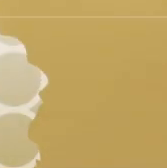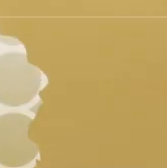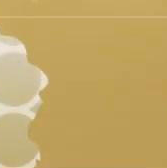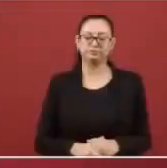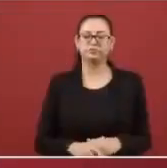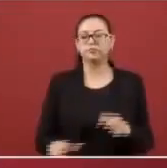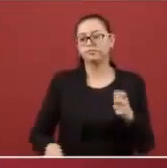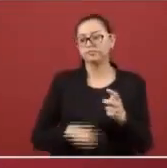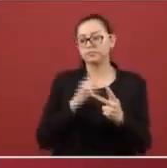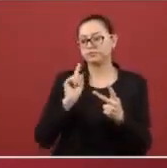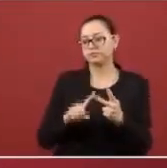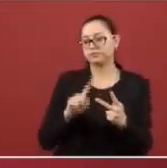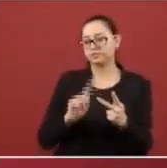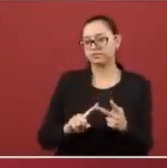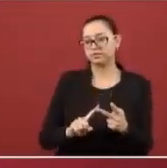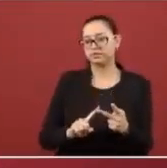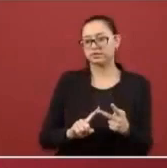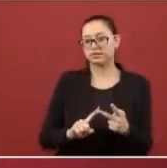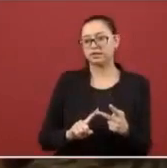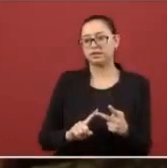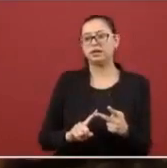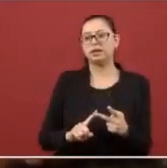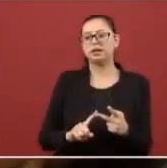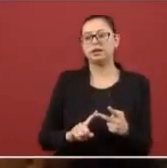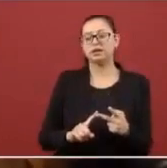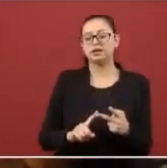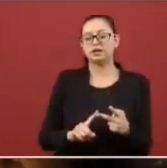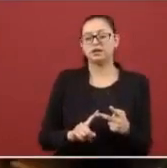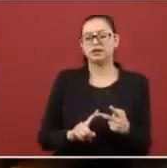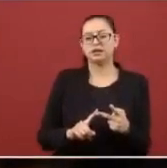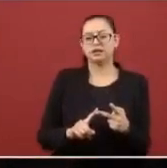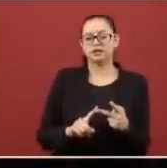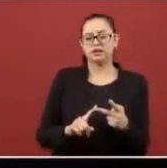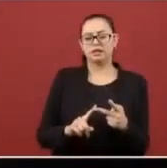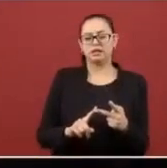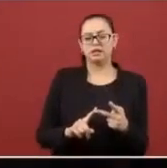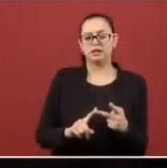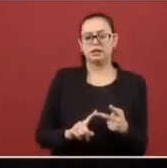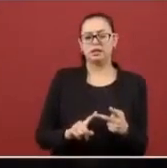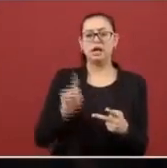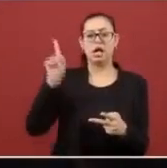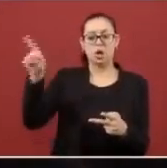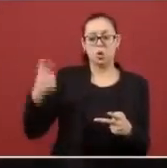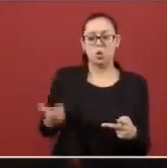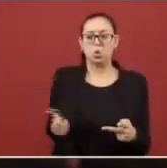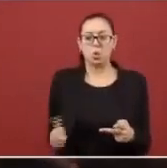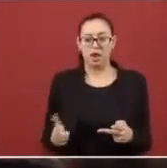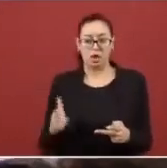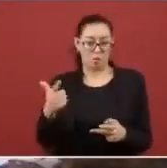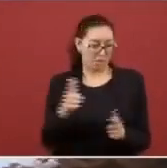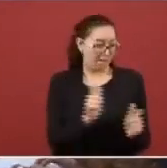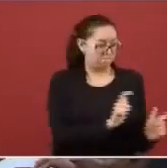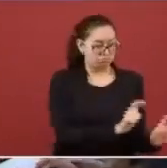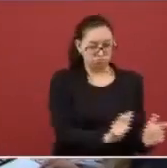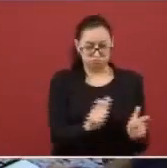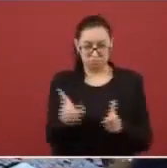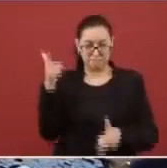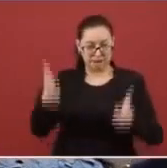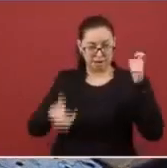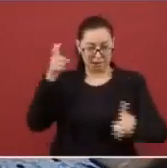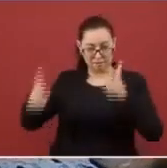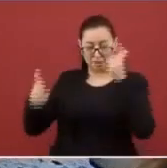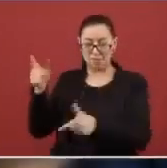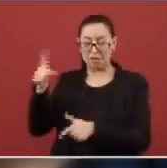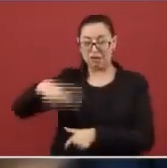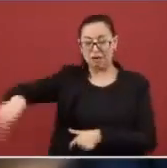Vio el video de una balacera que se registró en Guanajuato que se atribuye a este